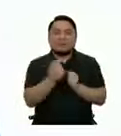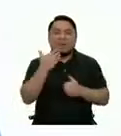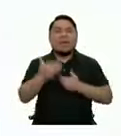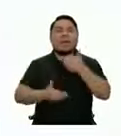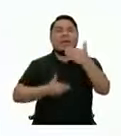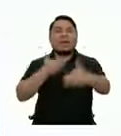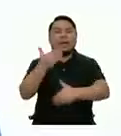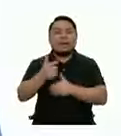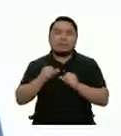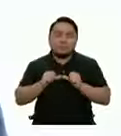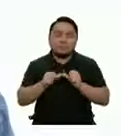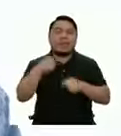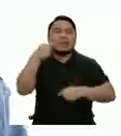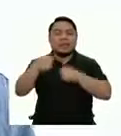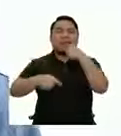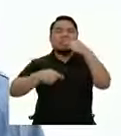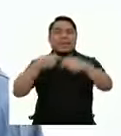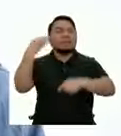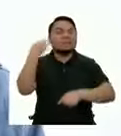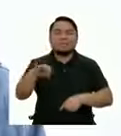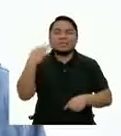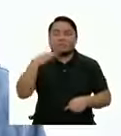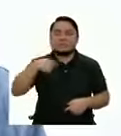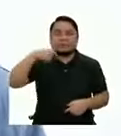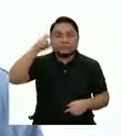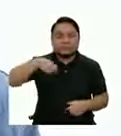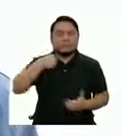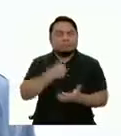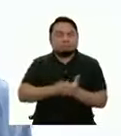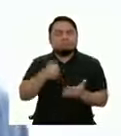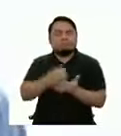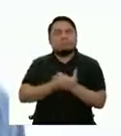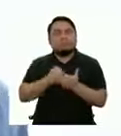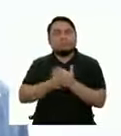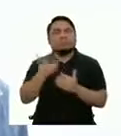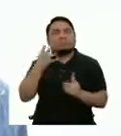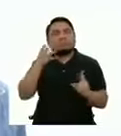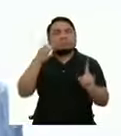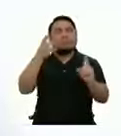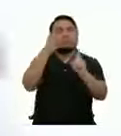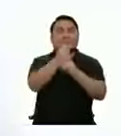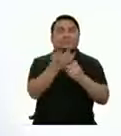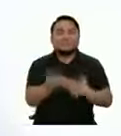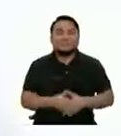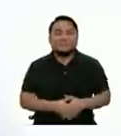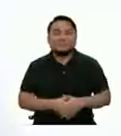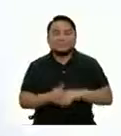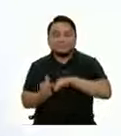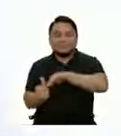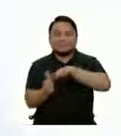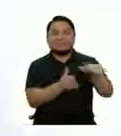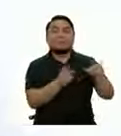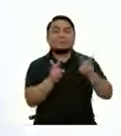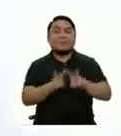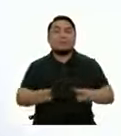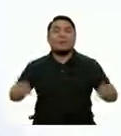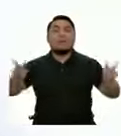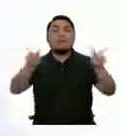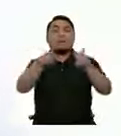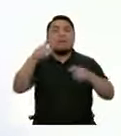en el camino Donde día a día Hacemos aquello que es necesario Para lograr nuestras metas Valor de la